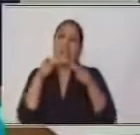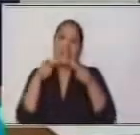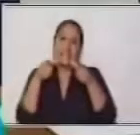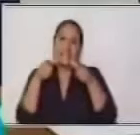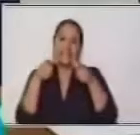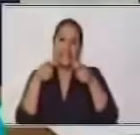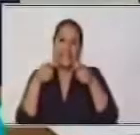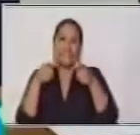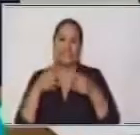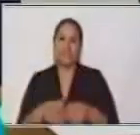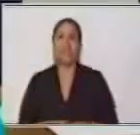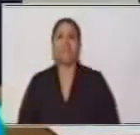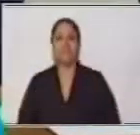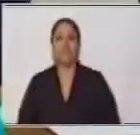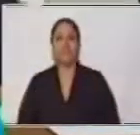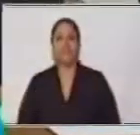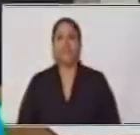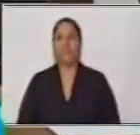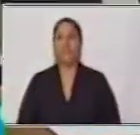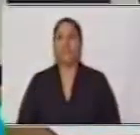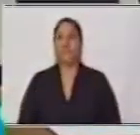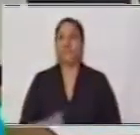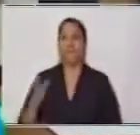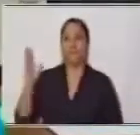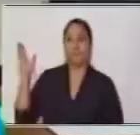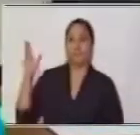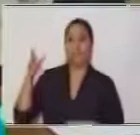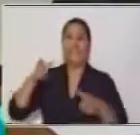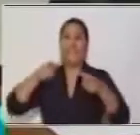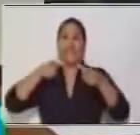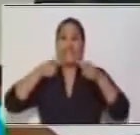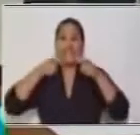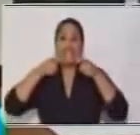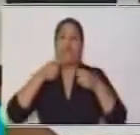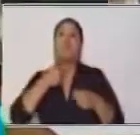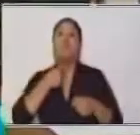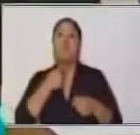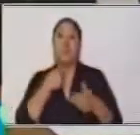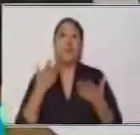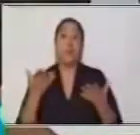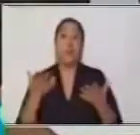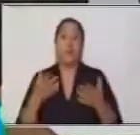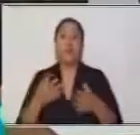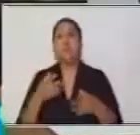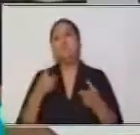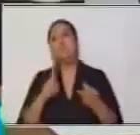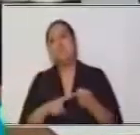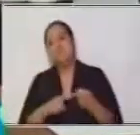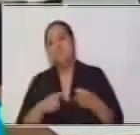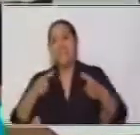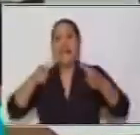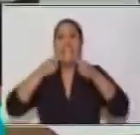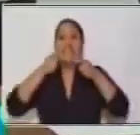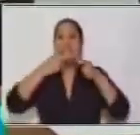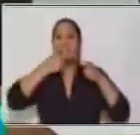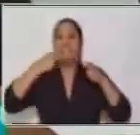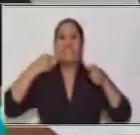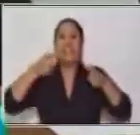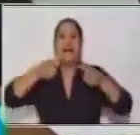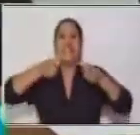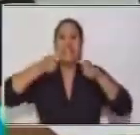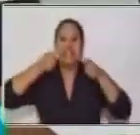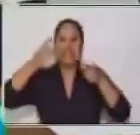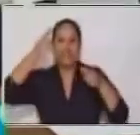Estas serán tostadas. A mí también me gustan las tostadas. Tú sabes, hay tostadas con salsa, con frijoles,